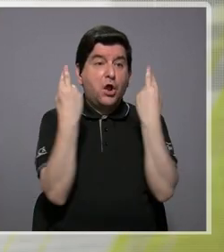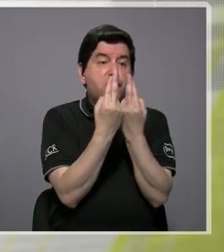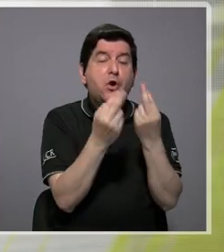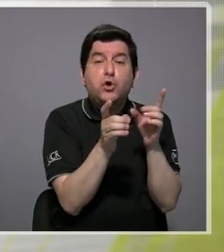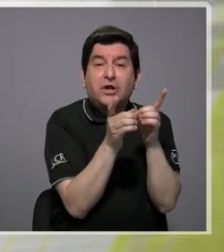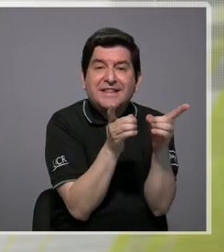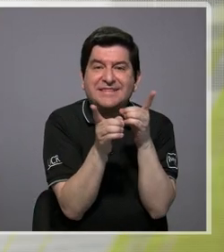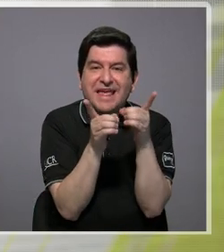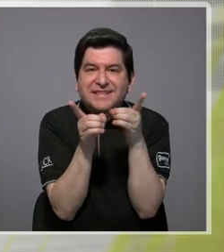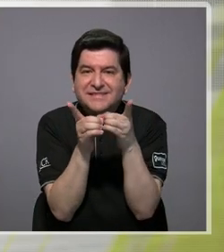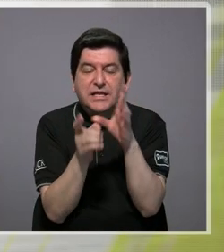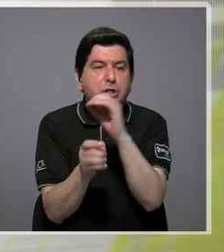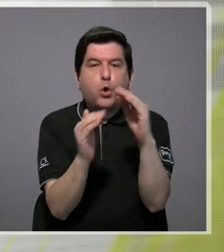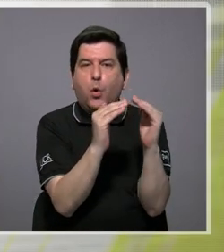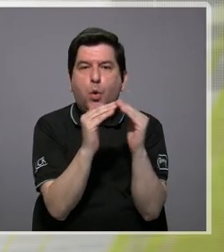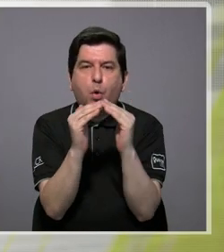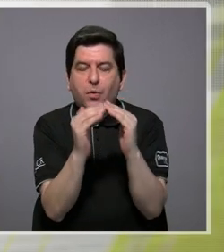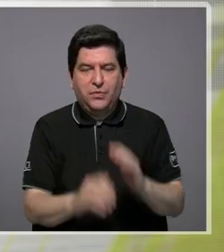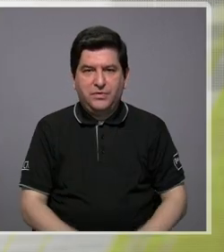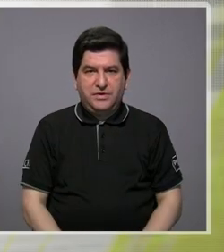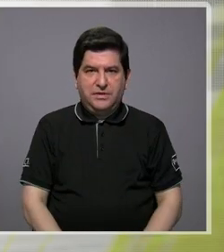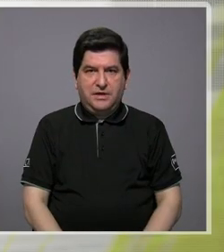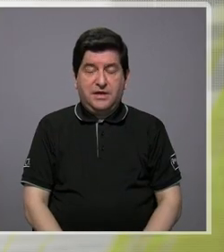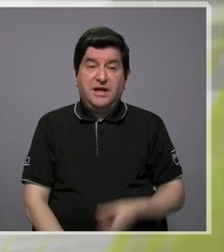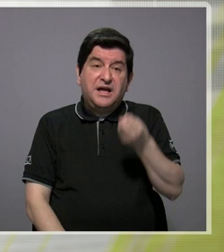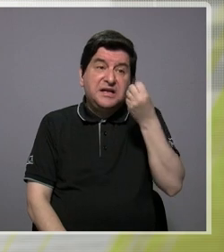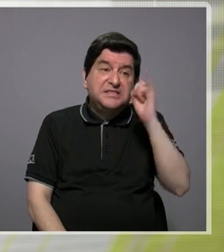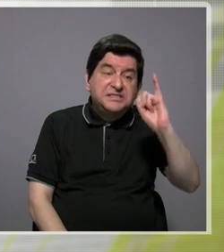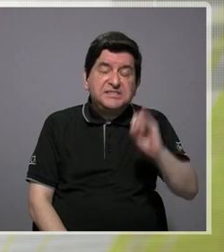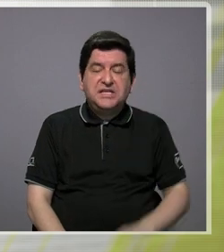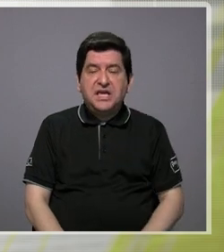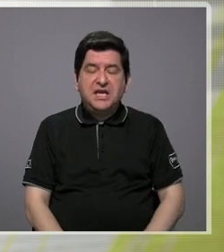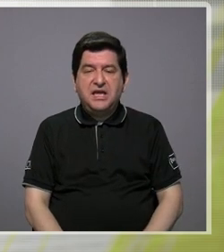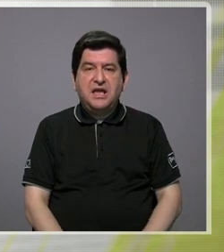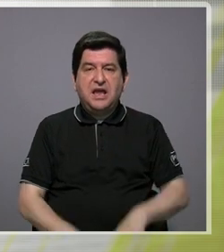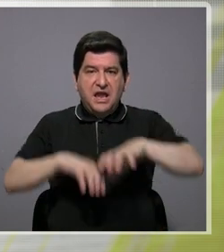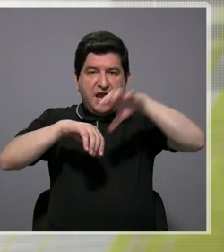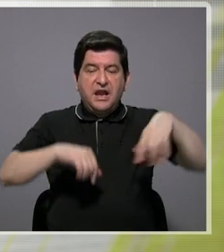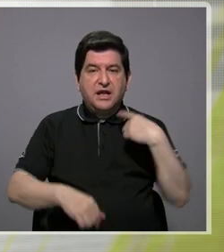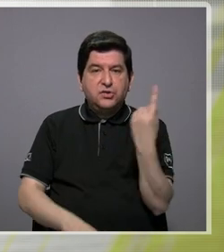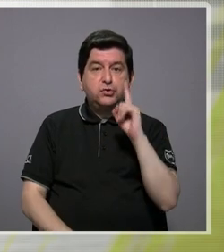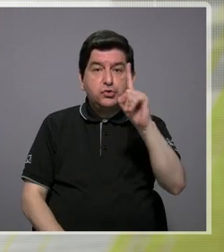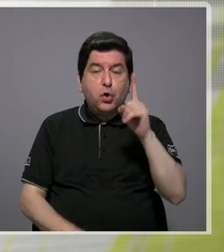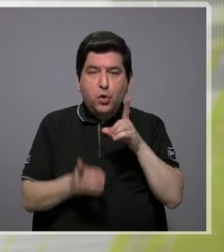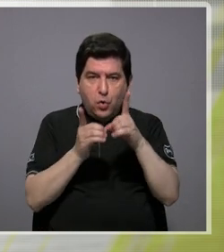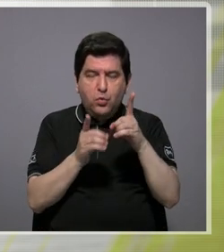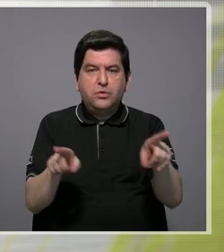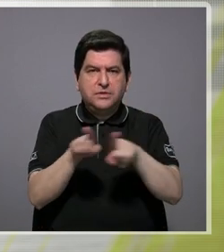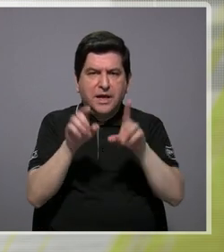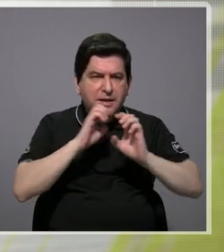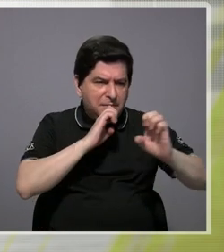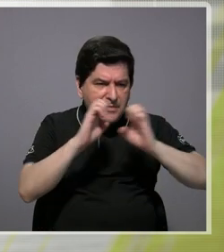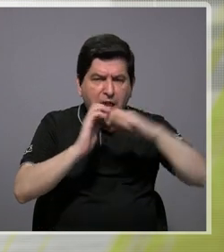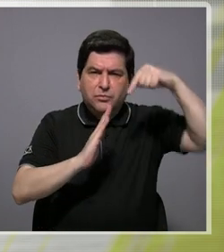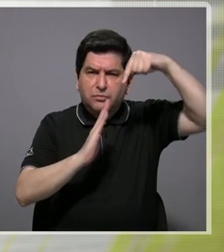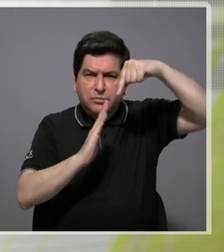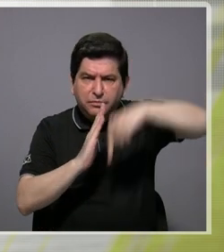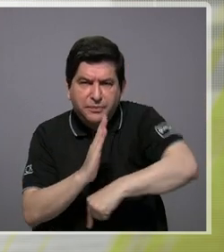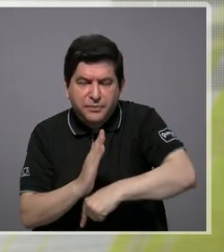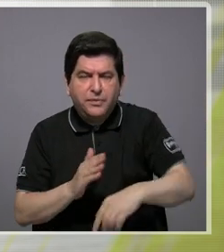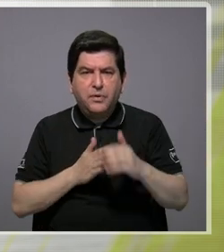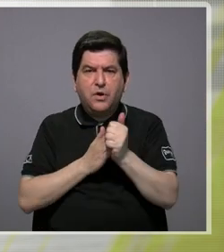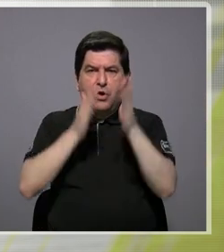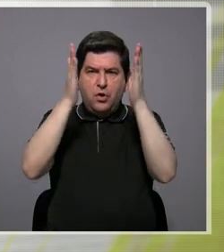distritales o por comunidades, en el caso que el cantón solo tenga un distrito, también hacemos entrevistas a profundidad con